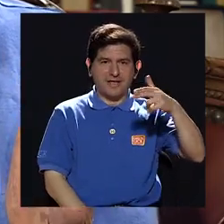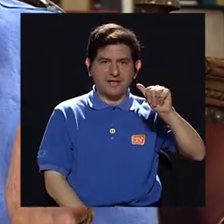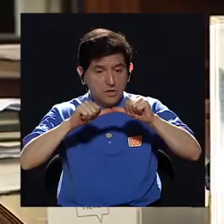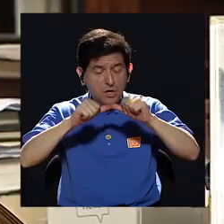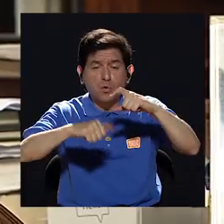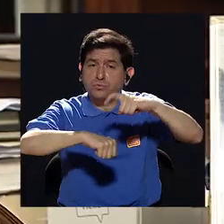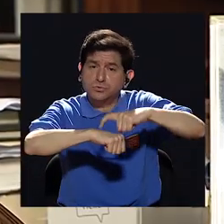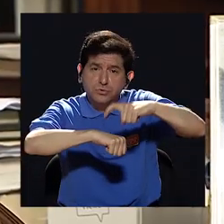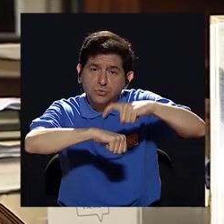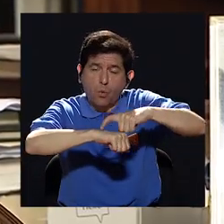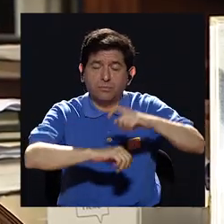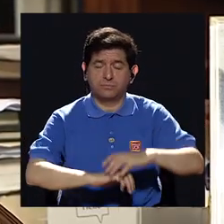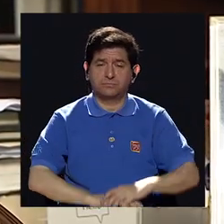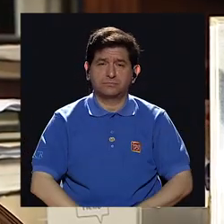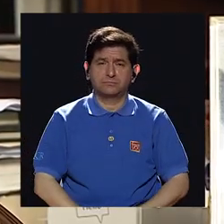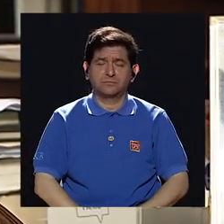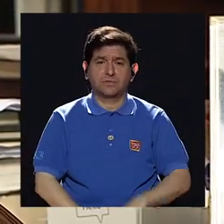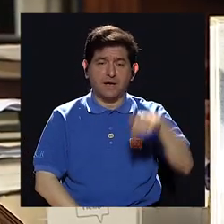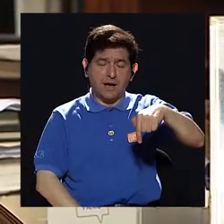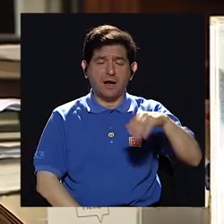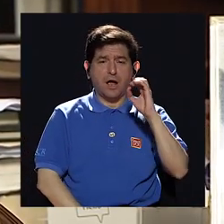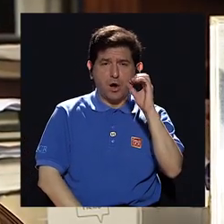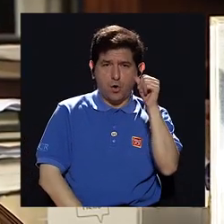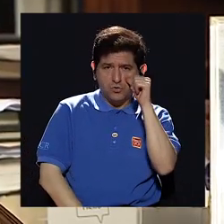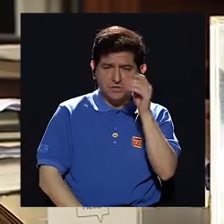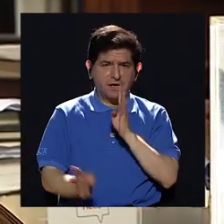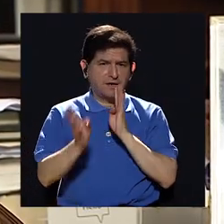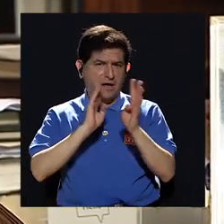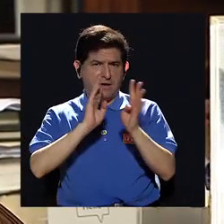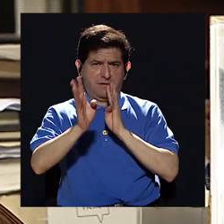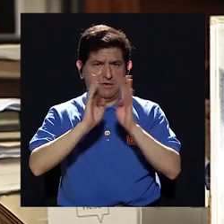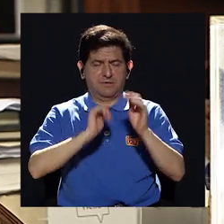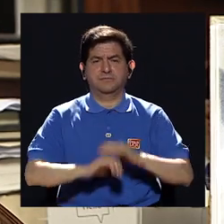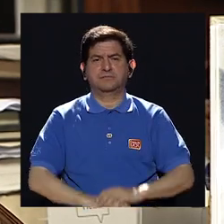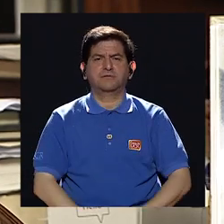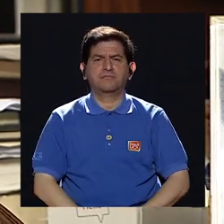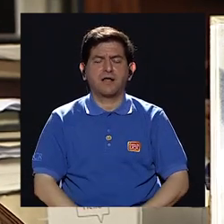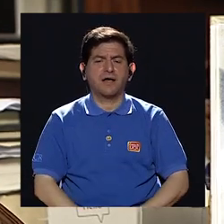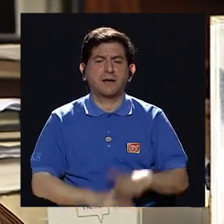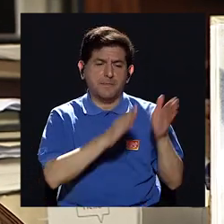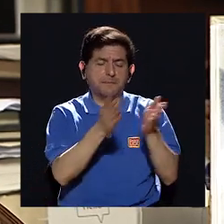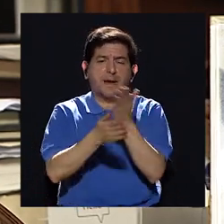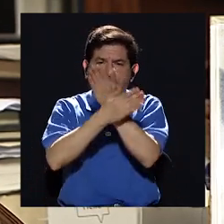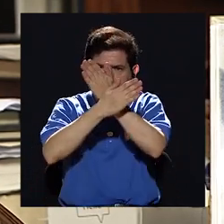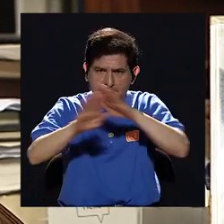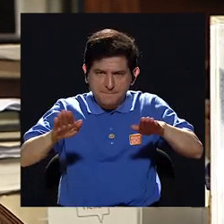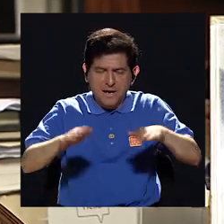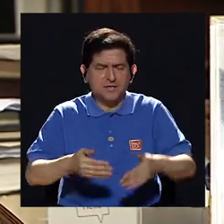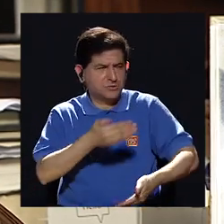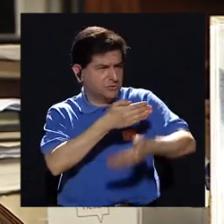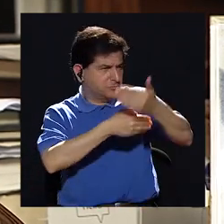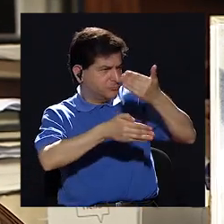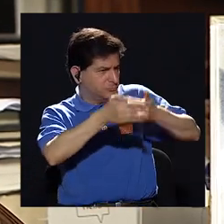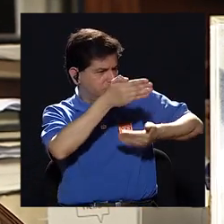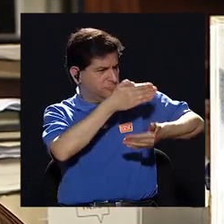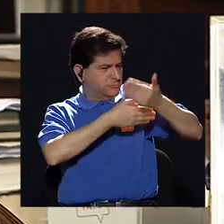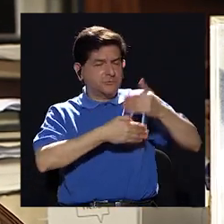Violeta Chamorro ganaba las elecciones estamos con don Oscar Arias hablando casualmente sobre el plan de paz en retrospectiva